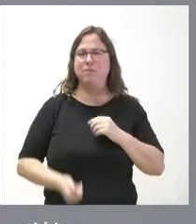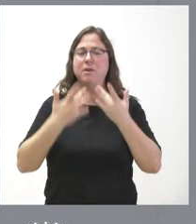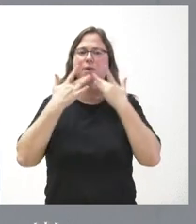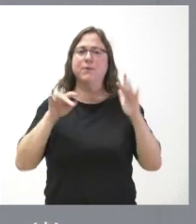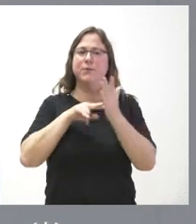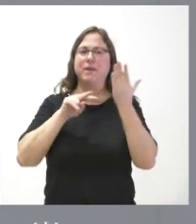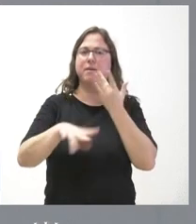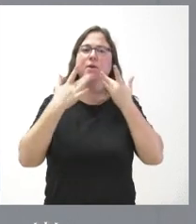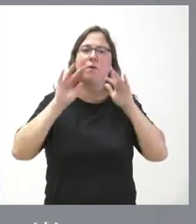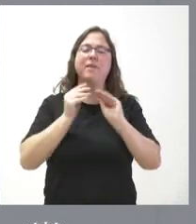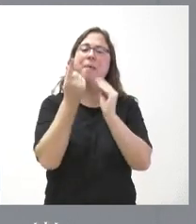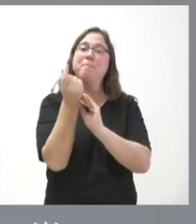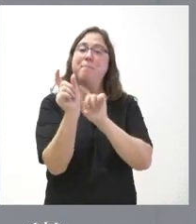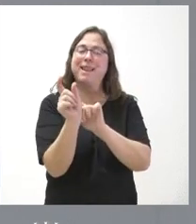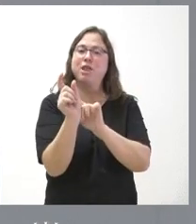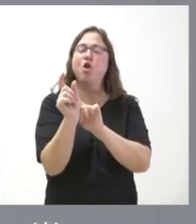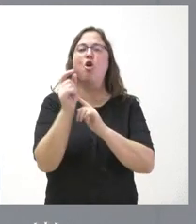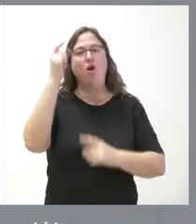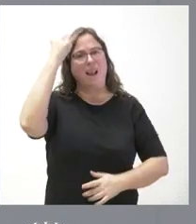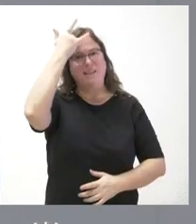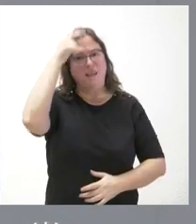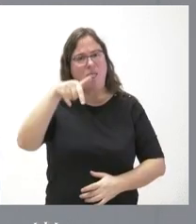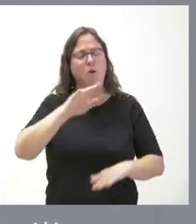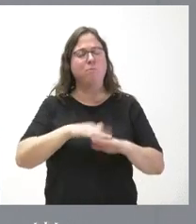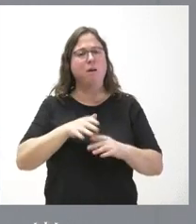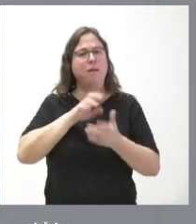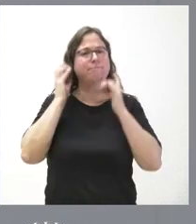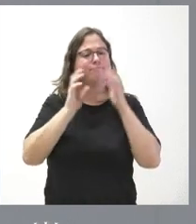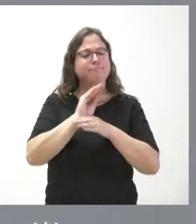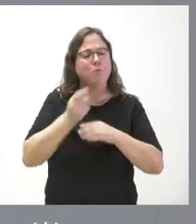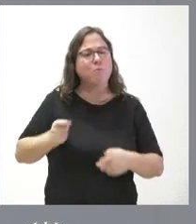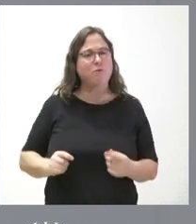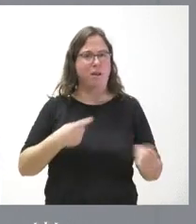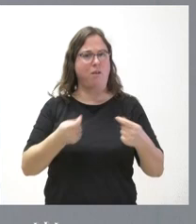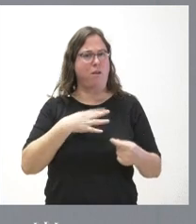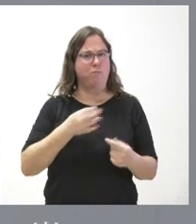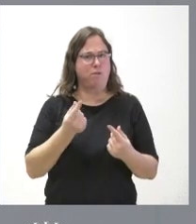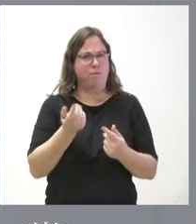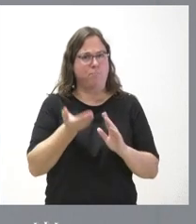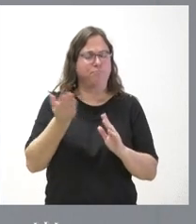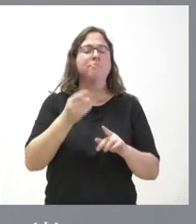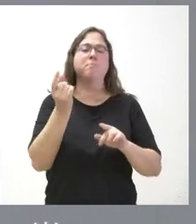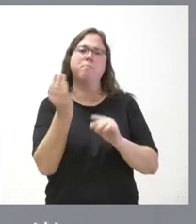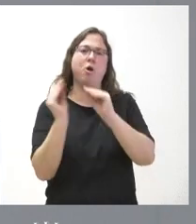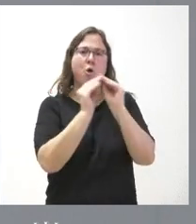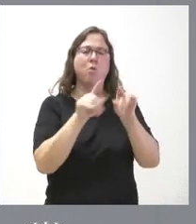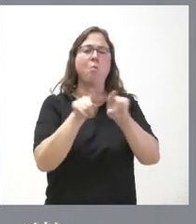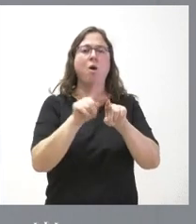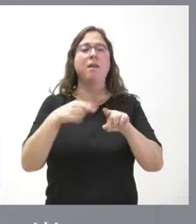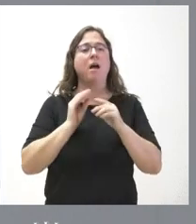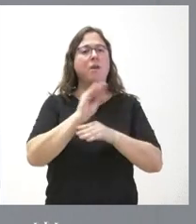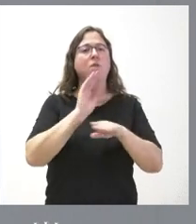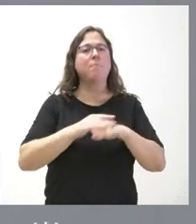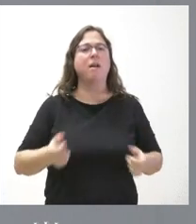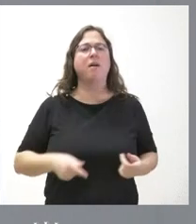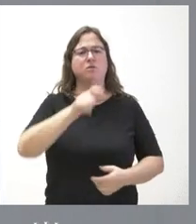en la formación de los precios del lechazo que sirva para que el ganadero refuerce su posición de negociadora y la comercialización en origen. Esta ayuda se dirige a gastos